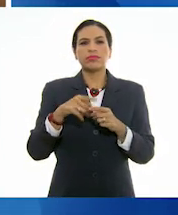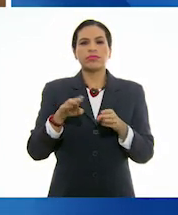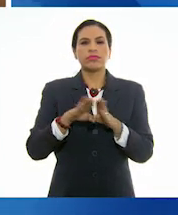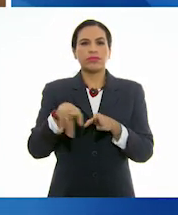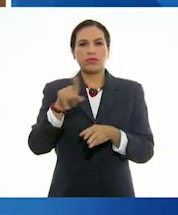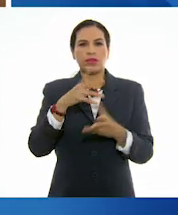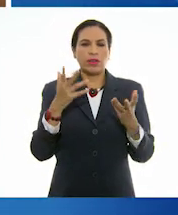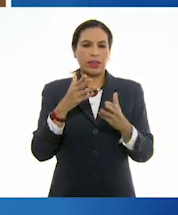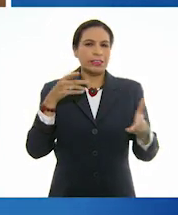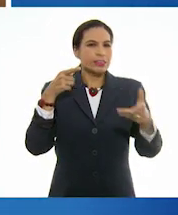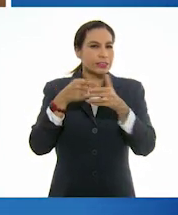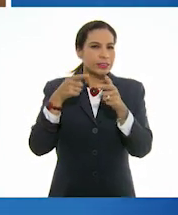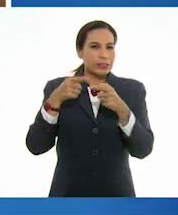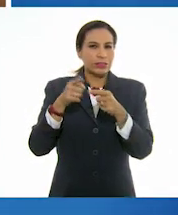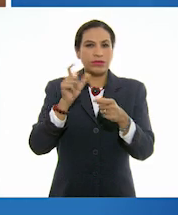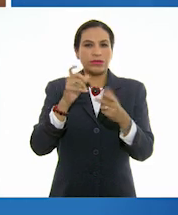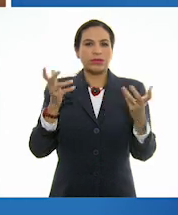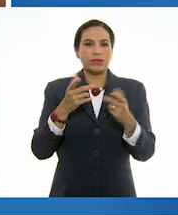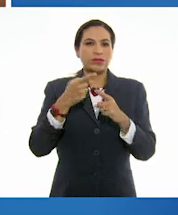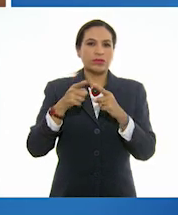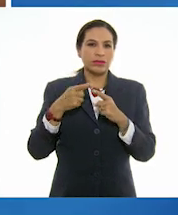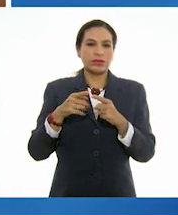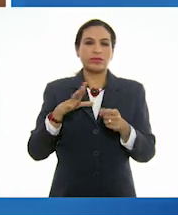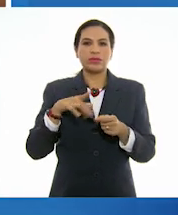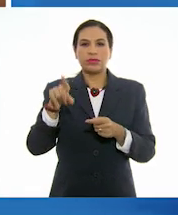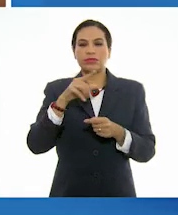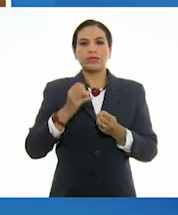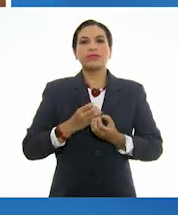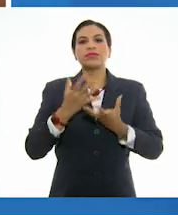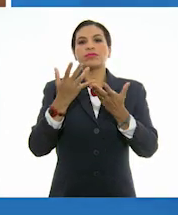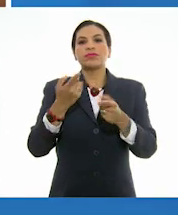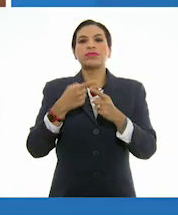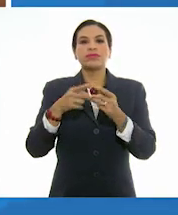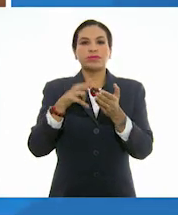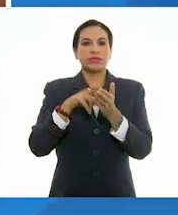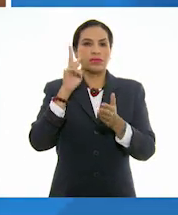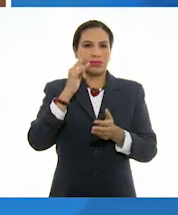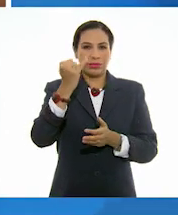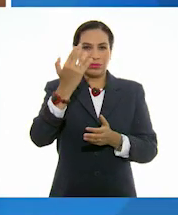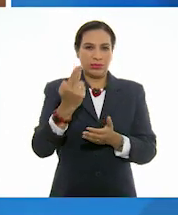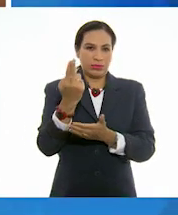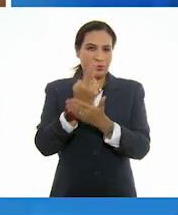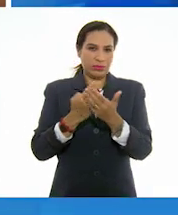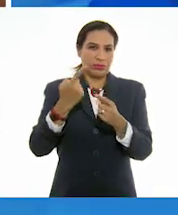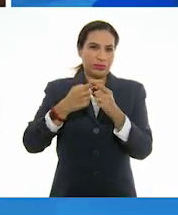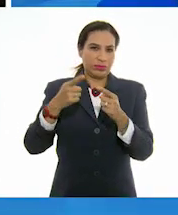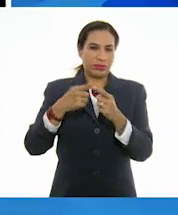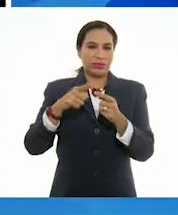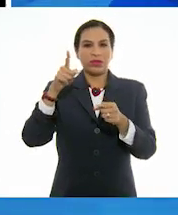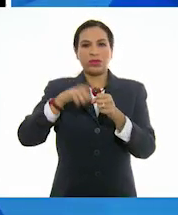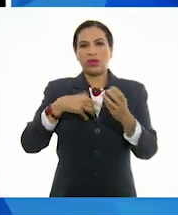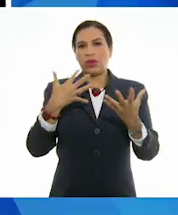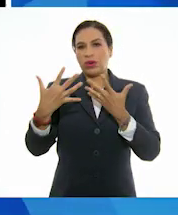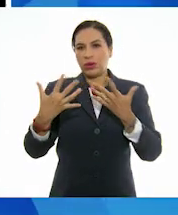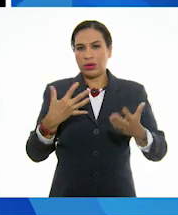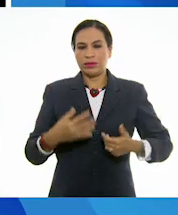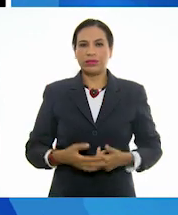los que nos enfrentamos cuando decidimos expresarnos a través de las imágenes, a través de los colores.